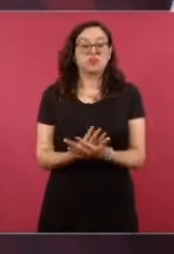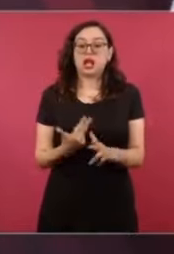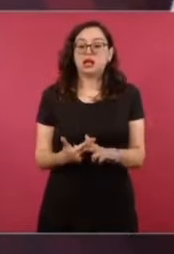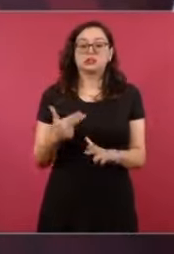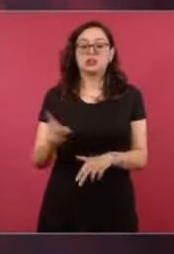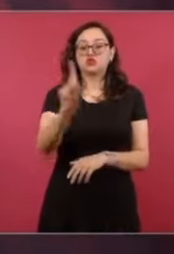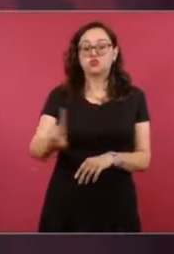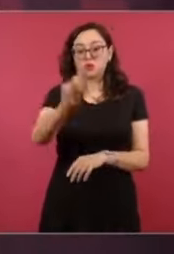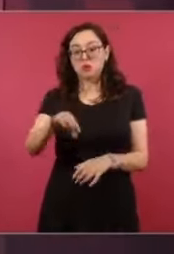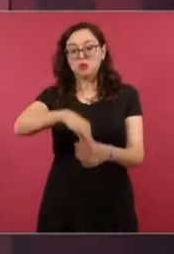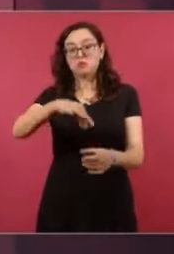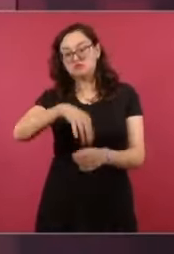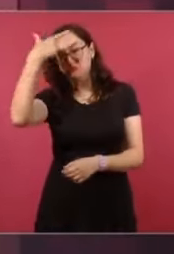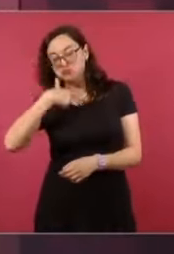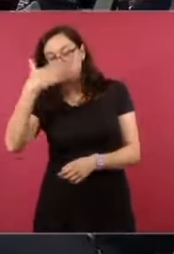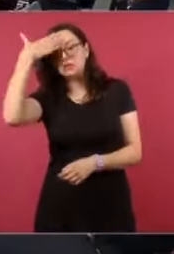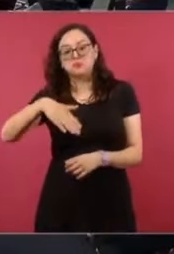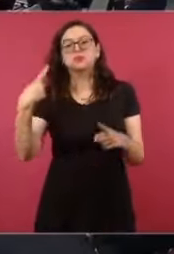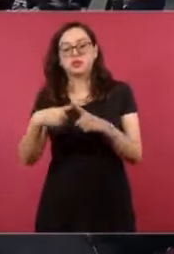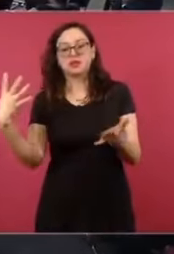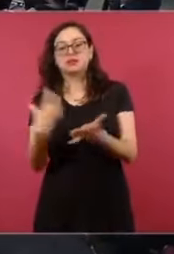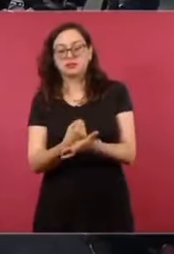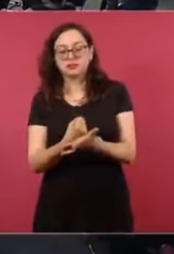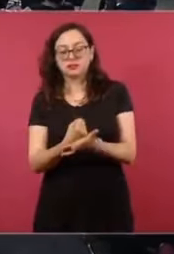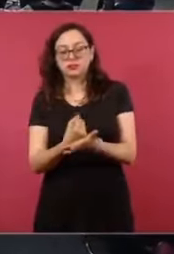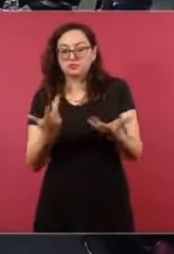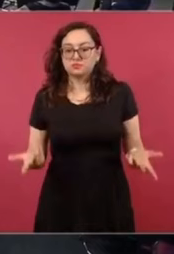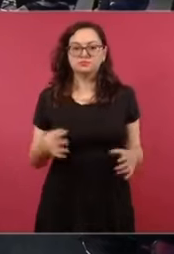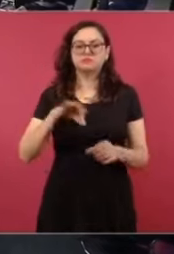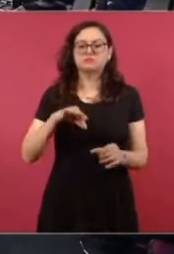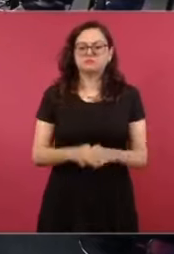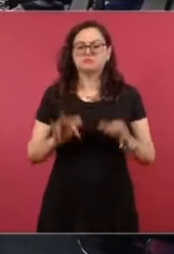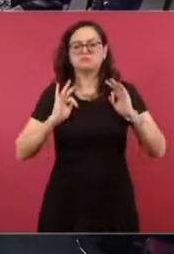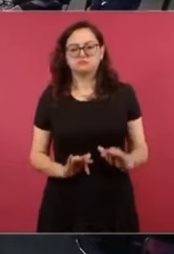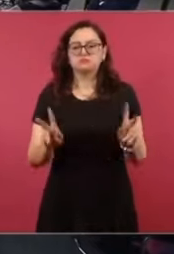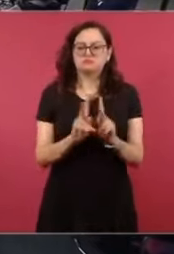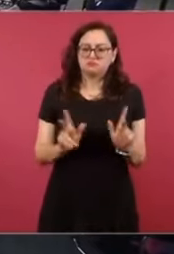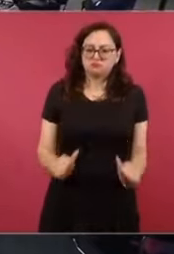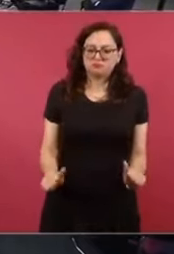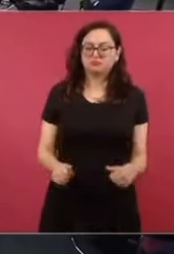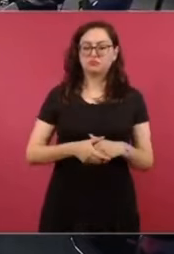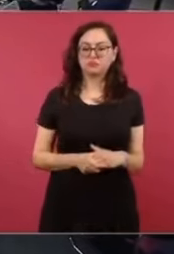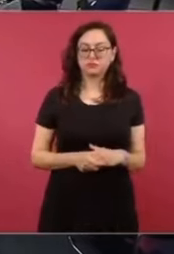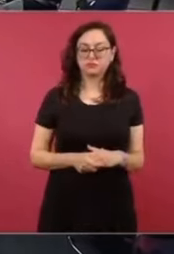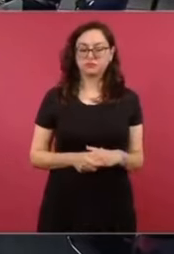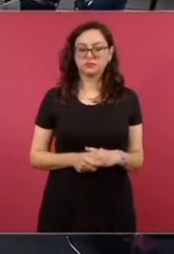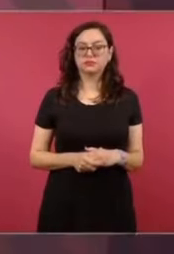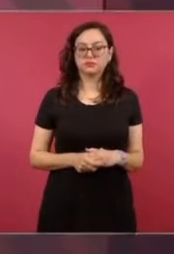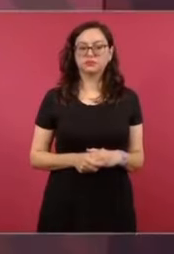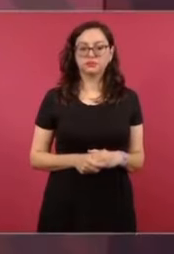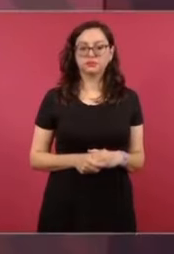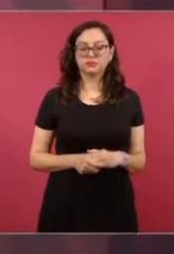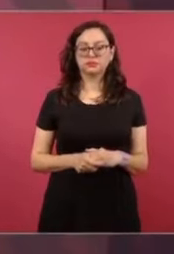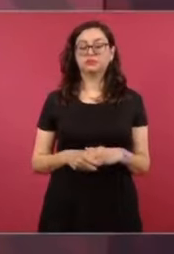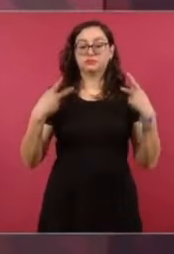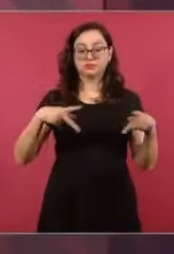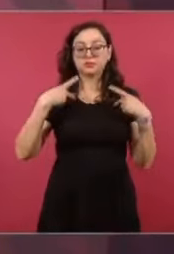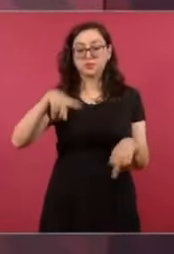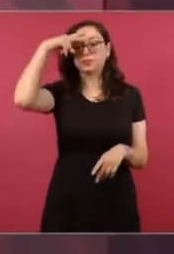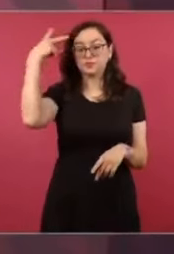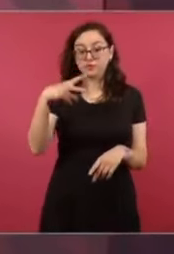las elecciones, ya en noche ya sabemos y van a ser elecciones tranquilas, pacíficas Y vamos a volver a dar a mexicanos